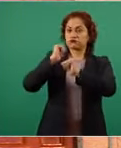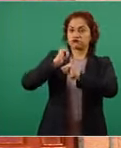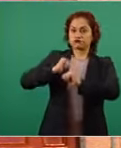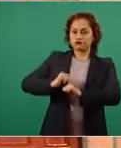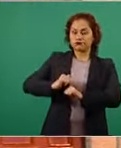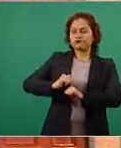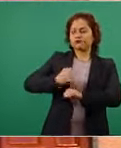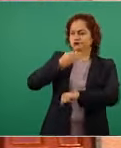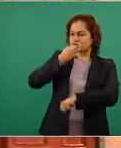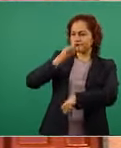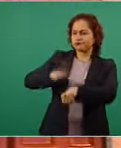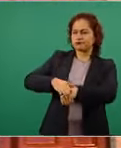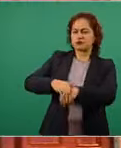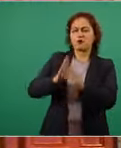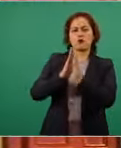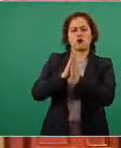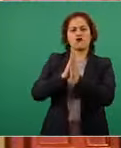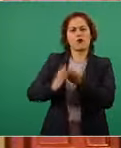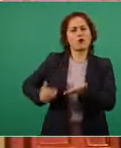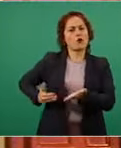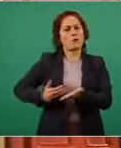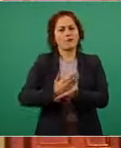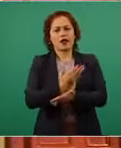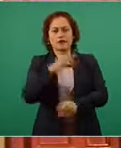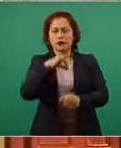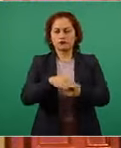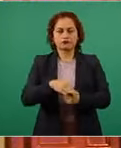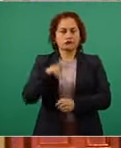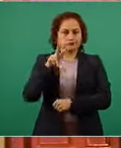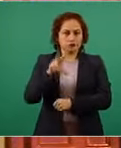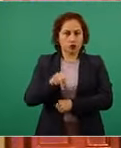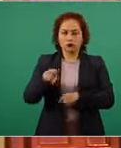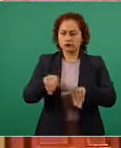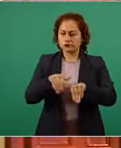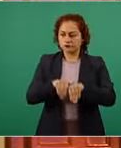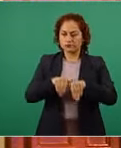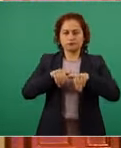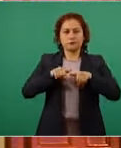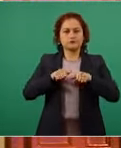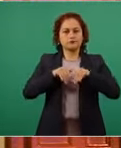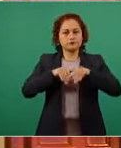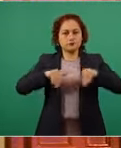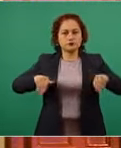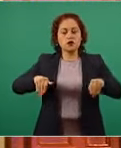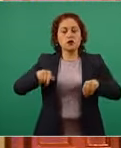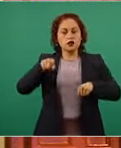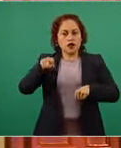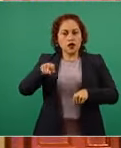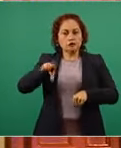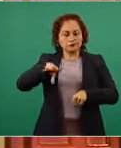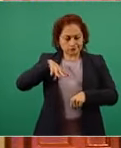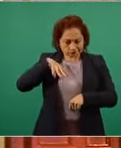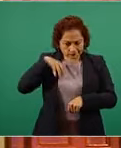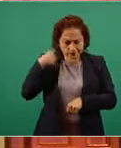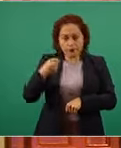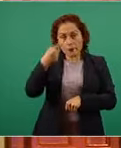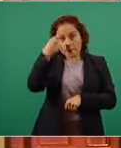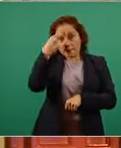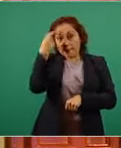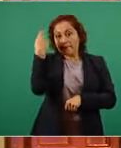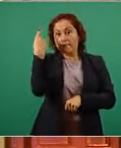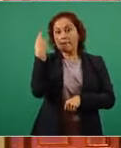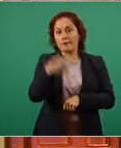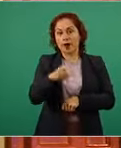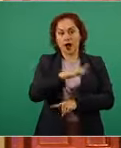absoluta neutralidad en las elecciones y que dedique todos sus esfuerzos para hacer que sea